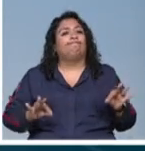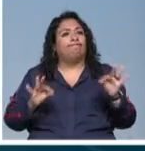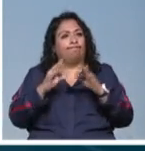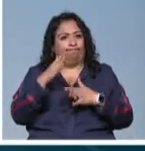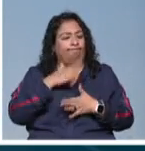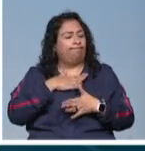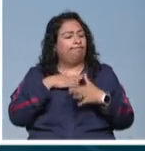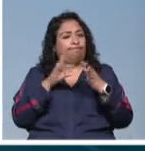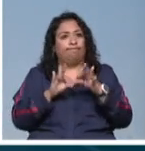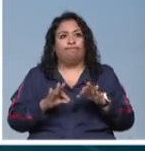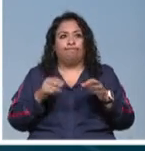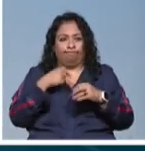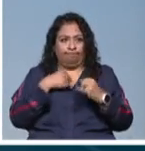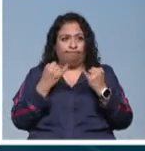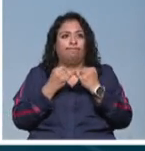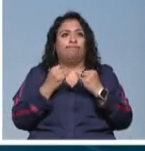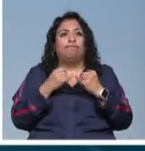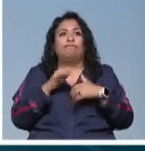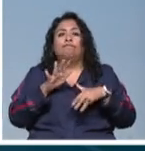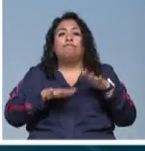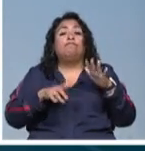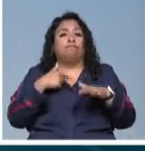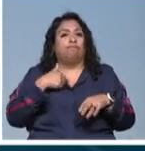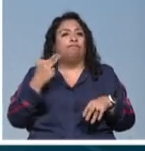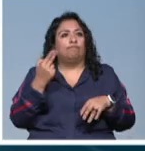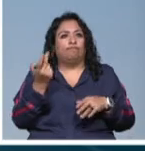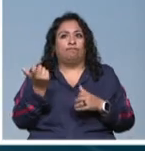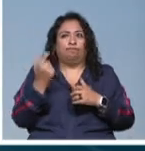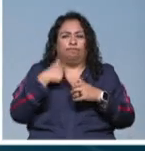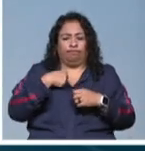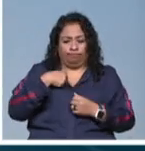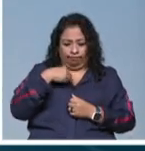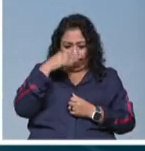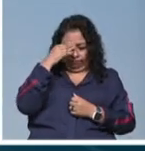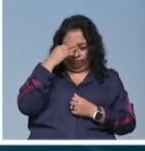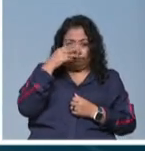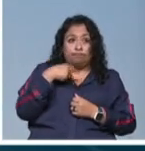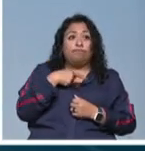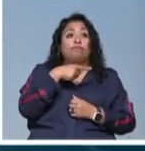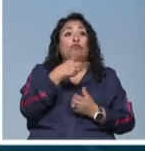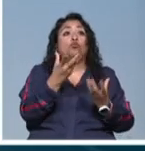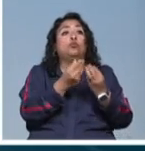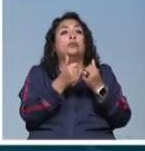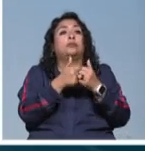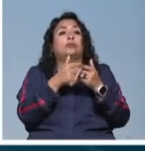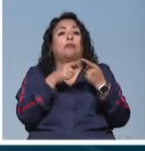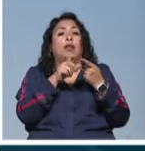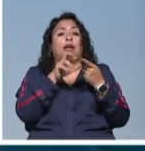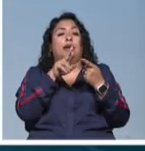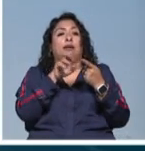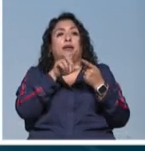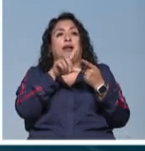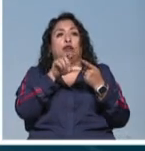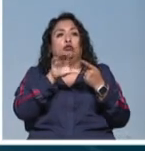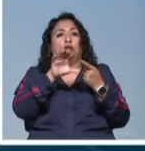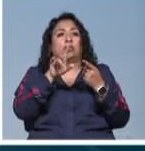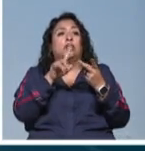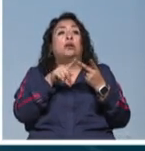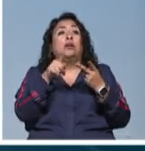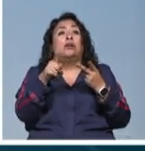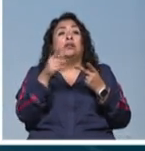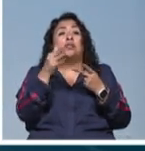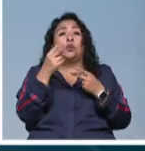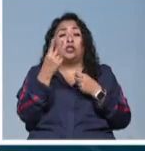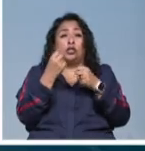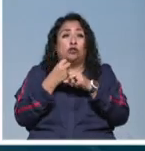para mí. Porque yo también en un momento dado necesité que alguien me hiciera reflexionar. Debutó de la mano de Enrique Alonso Cachirulo. Han sido